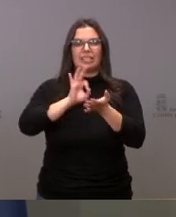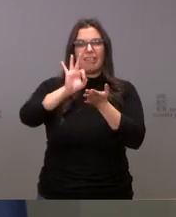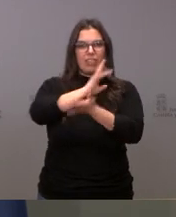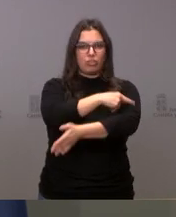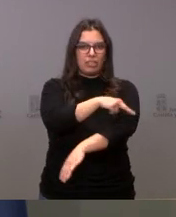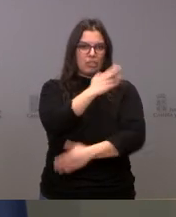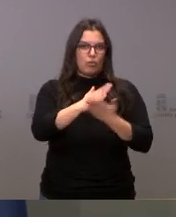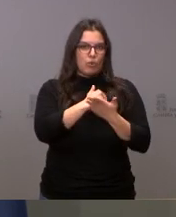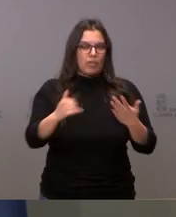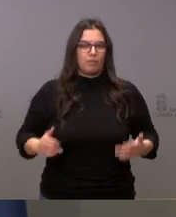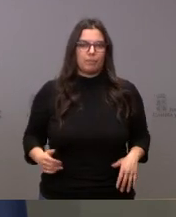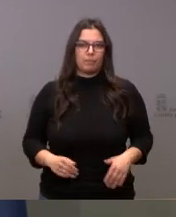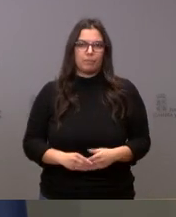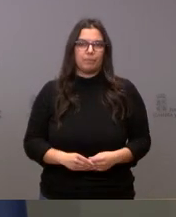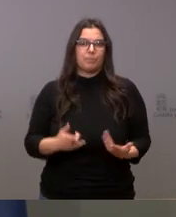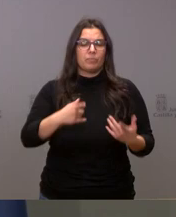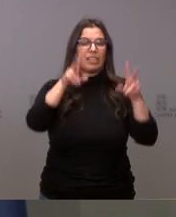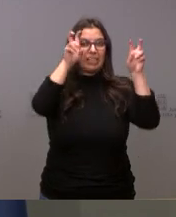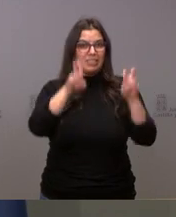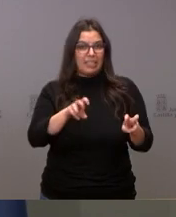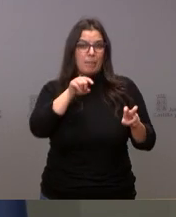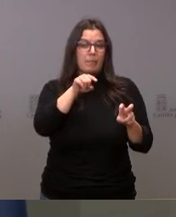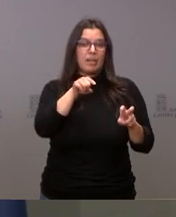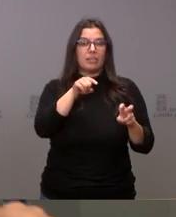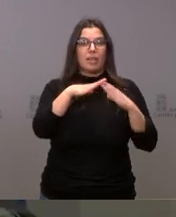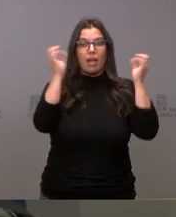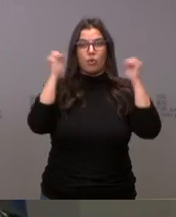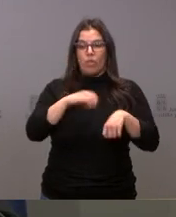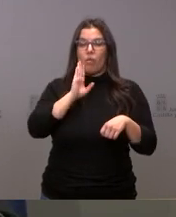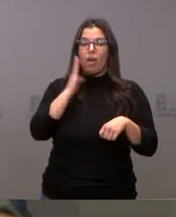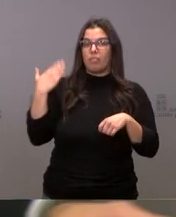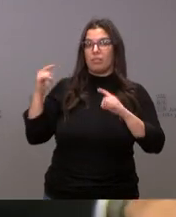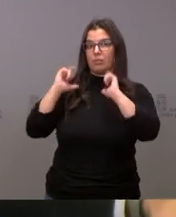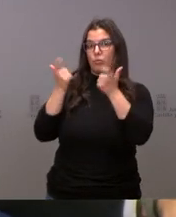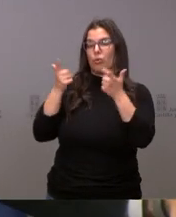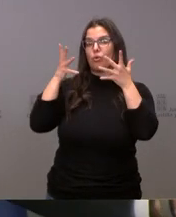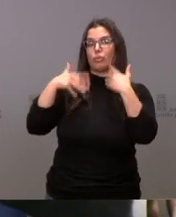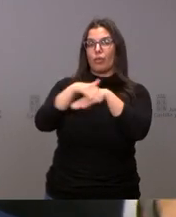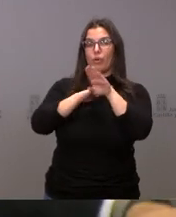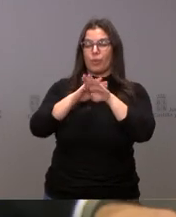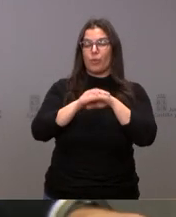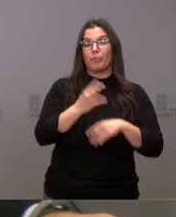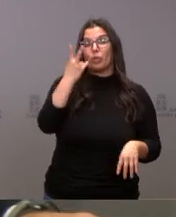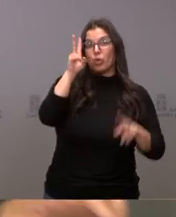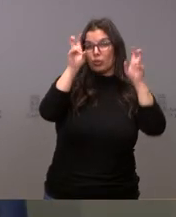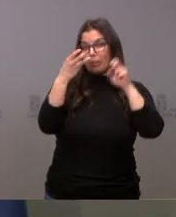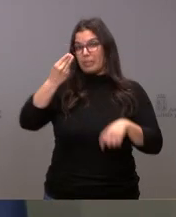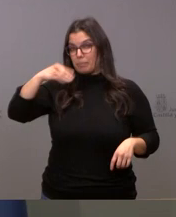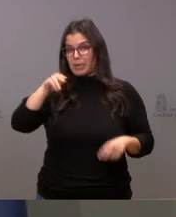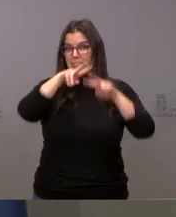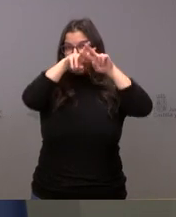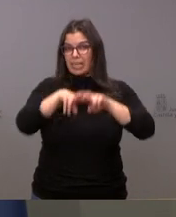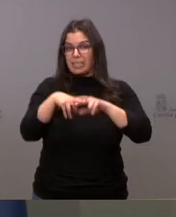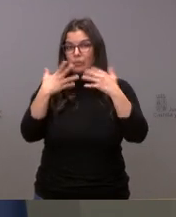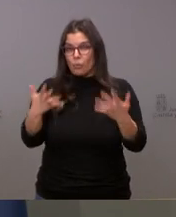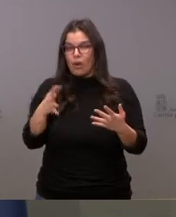nuestra comunidad autónoma. Estos son los asuntos que se han acordado en el Consejo de Gobierno. Hay dos cuestiones más que hemos analizado, que